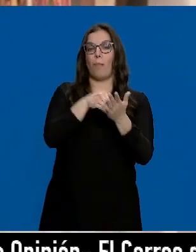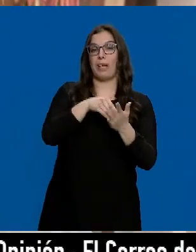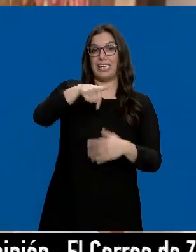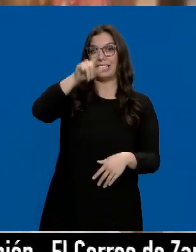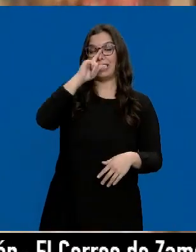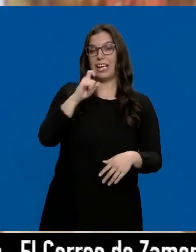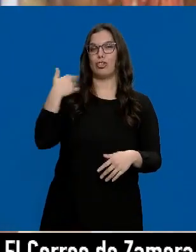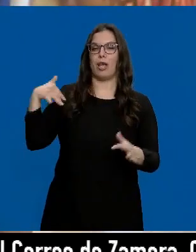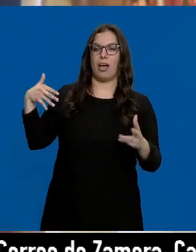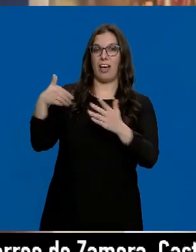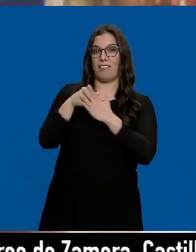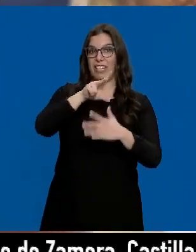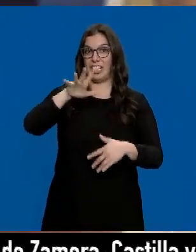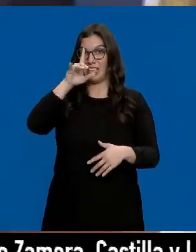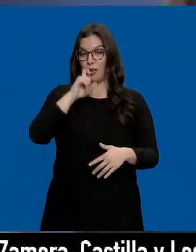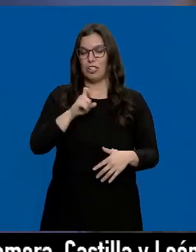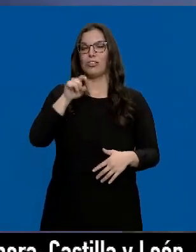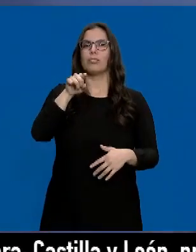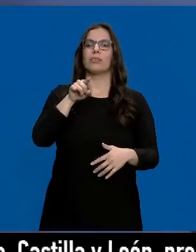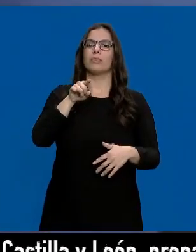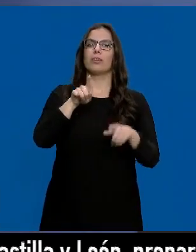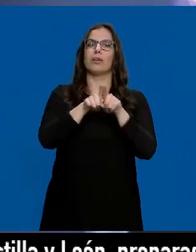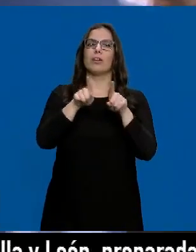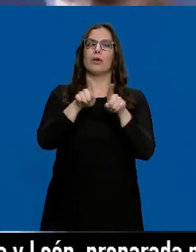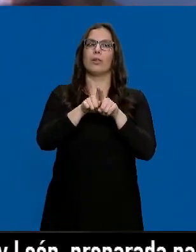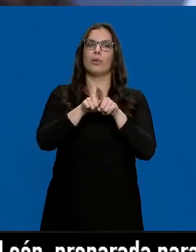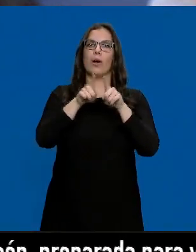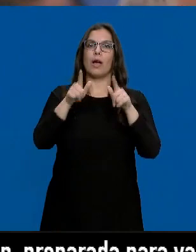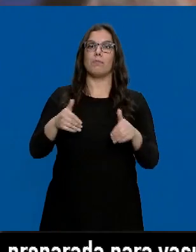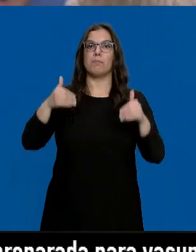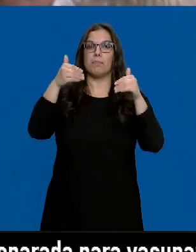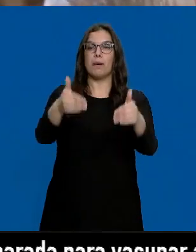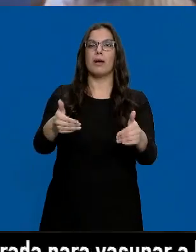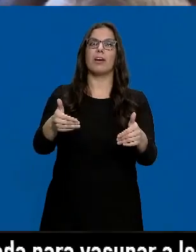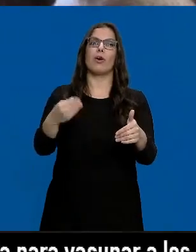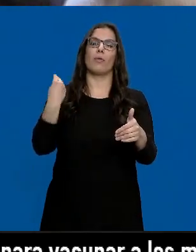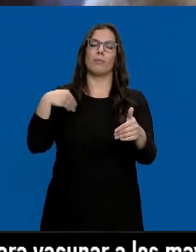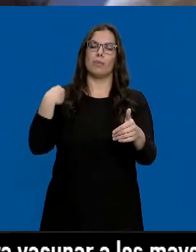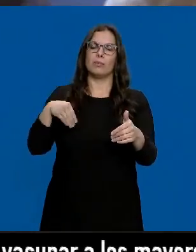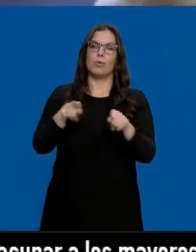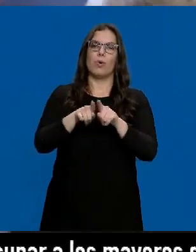edición, la número 25, sigue los pasos de la prórroga del año santo jacobeo.